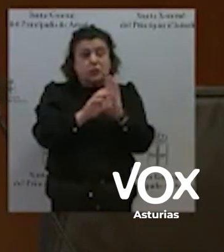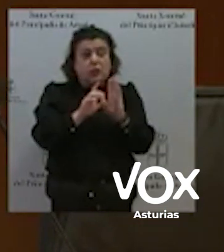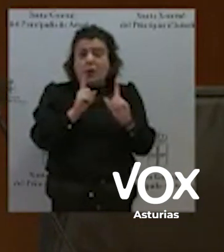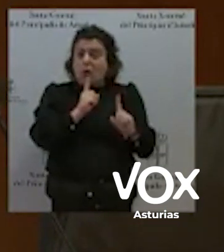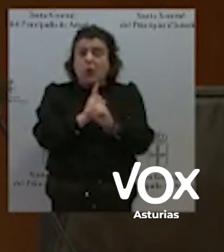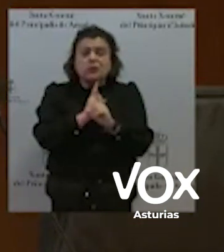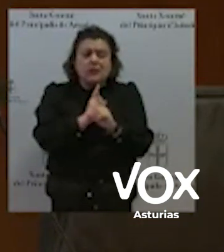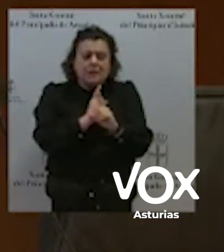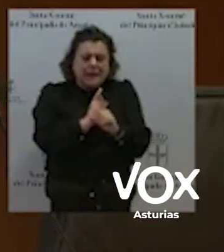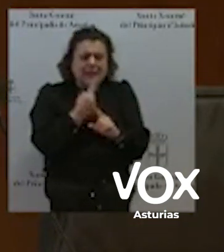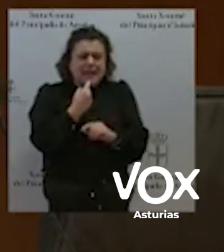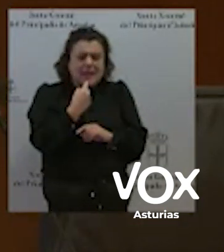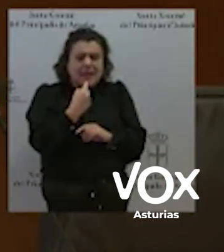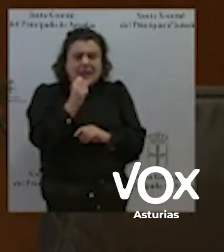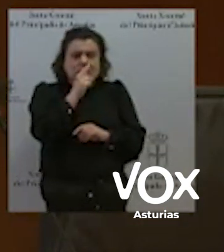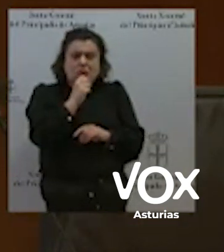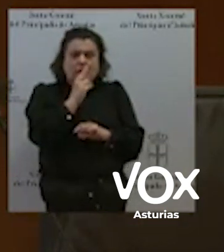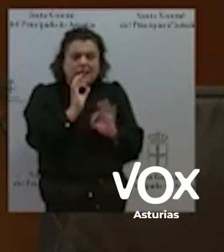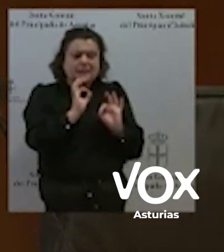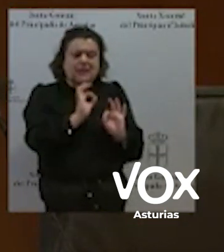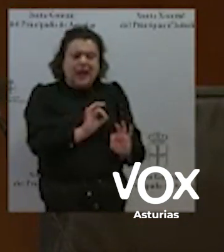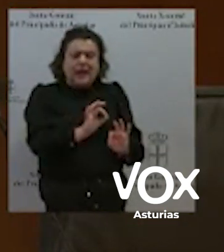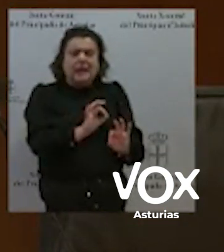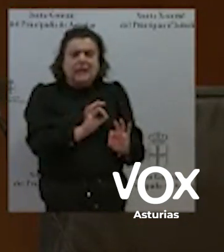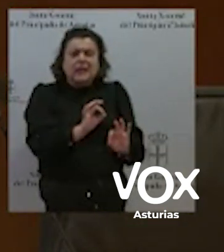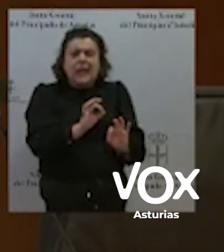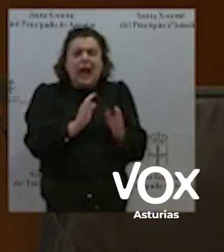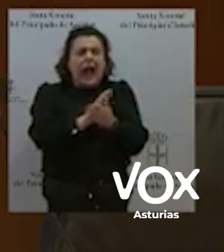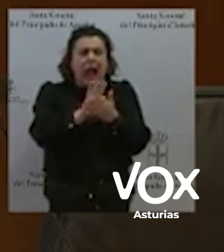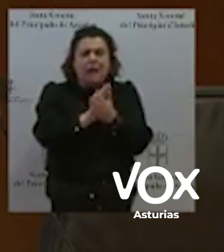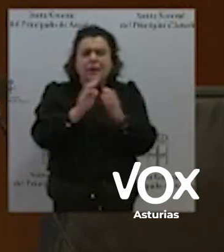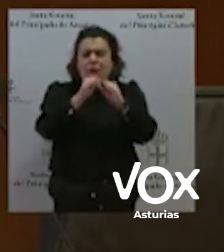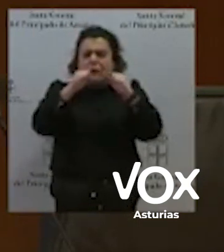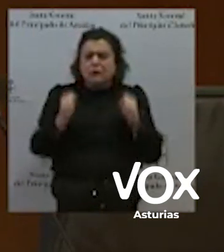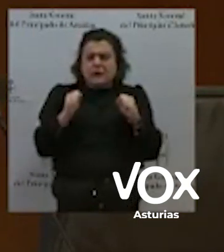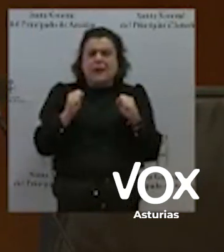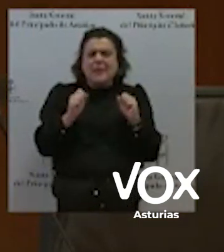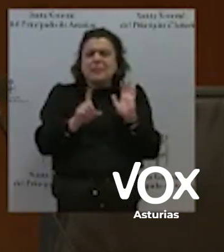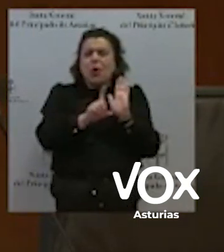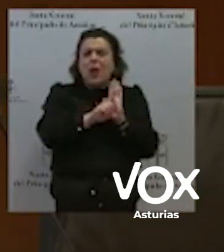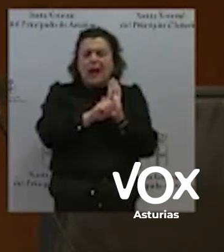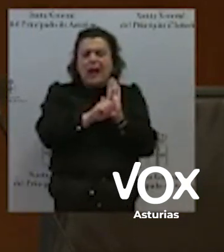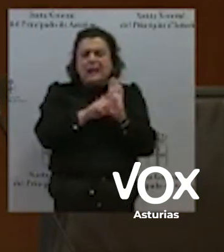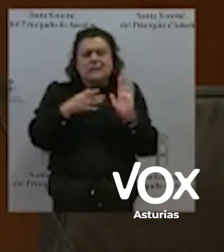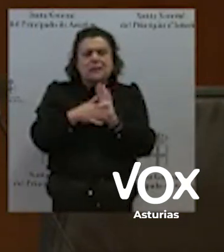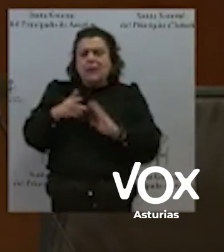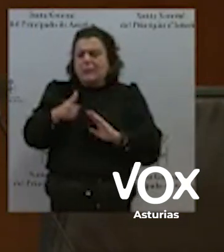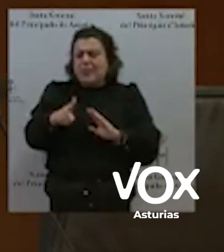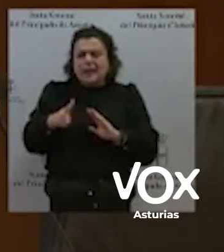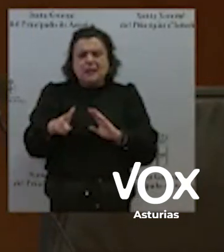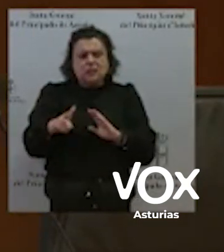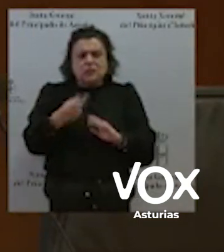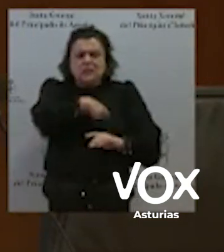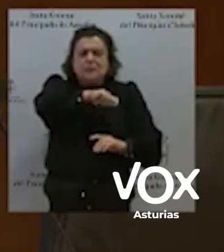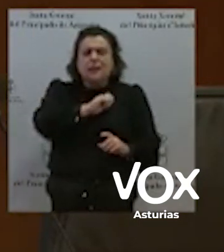Constitucional un confinamiento ilegal que es la mayor vulneración de derechos de los españoles. Y le acaban de tumbar también al Partido Socialista, al